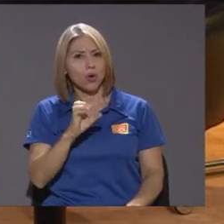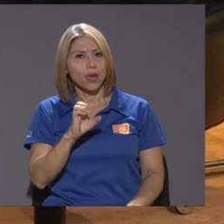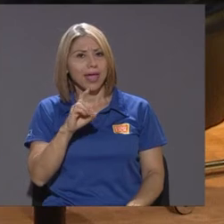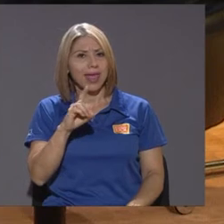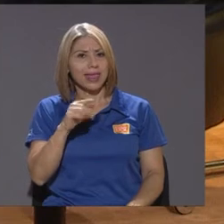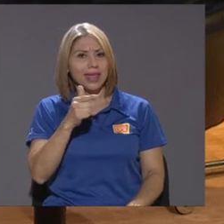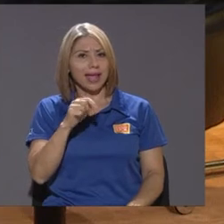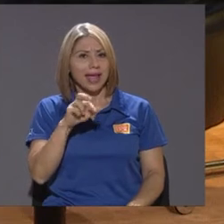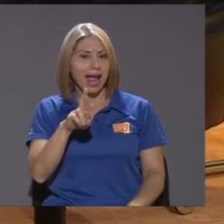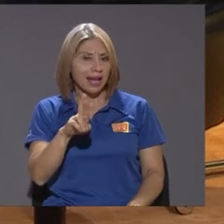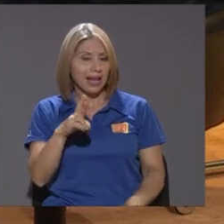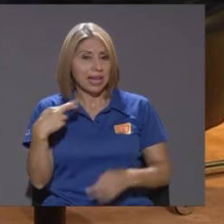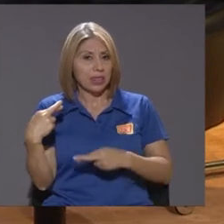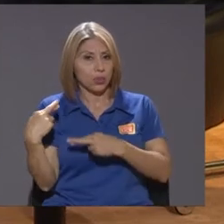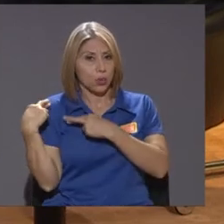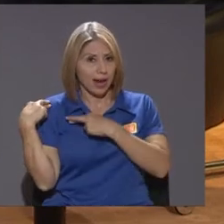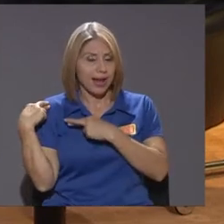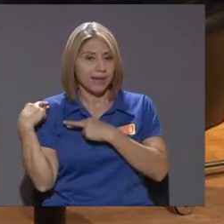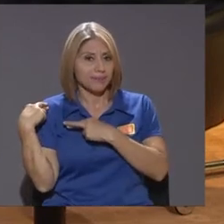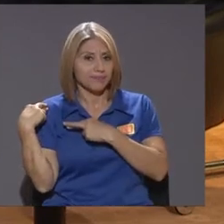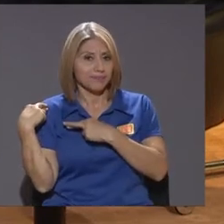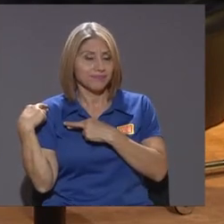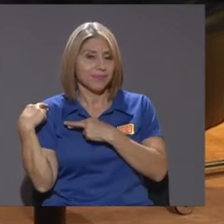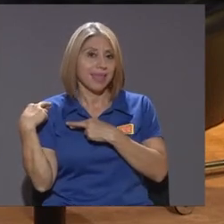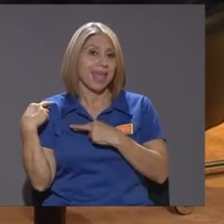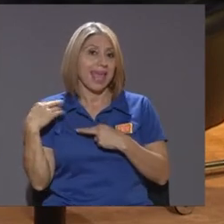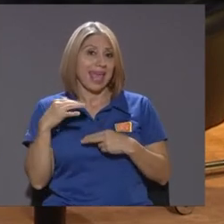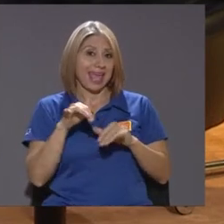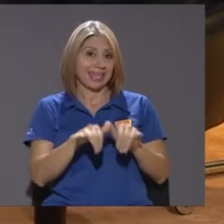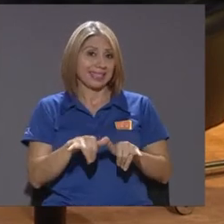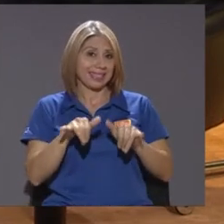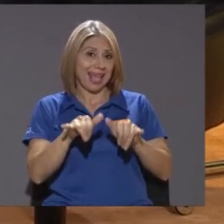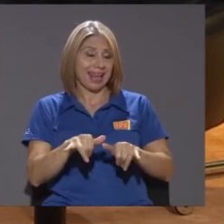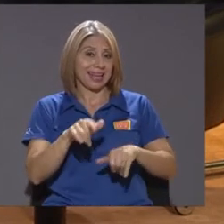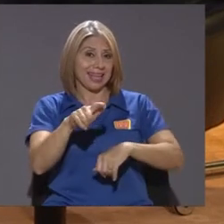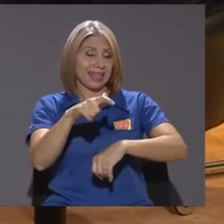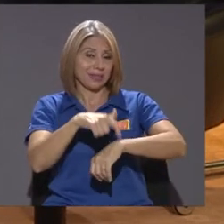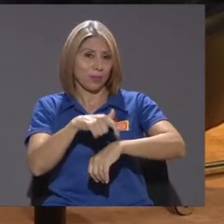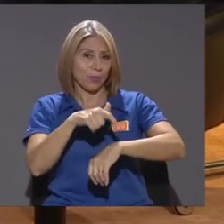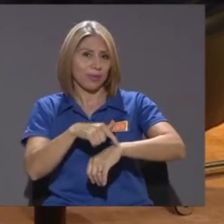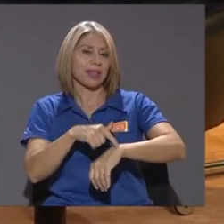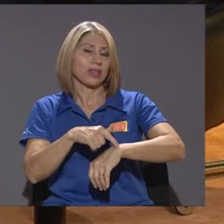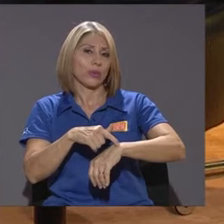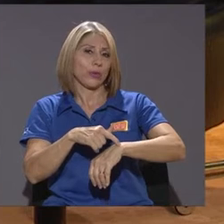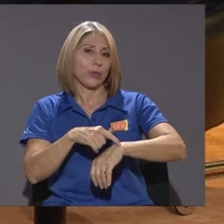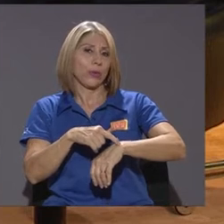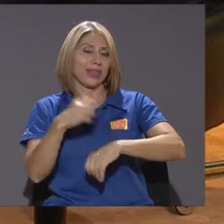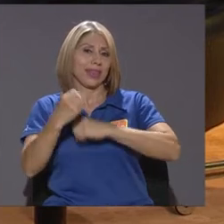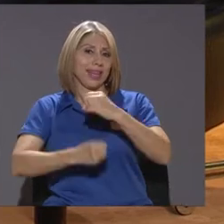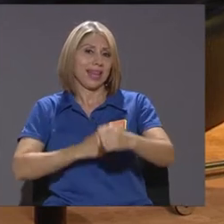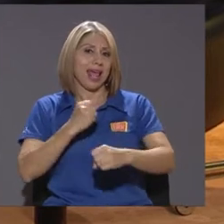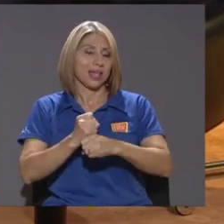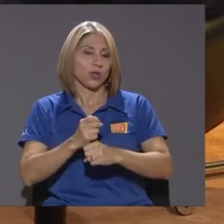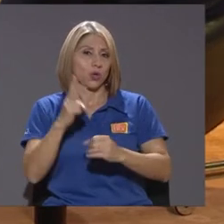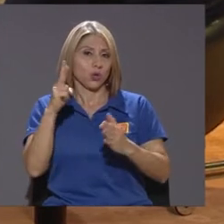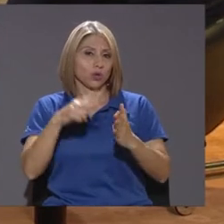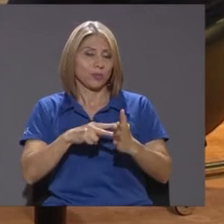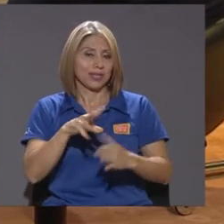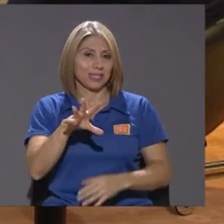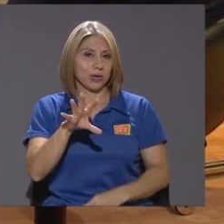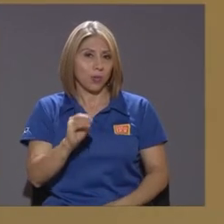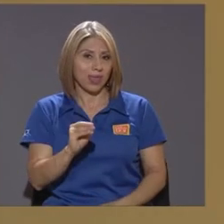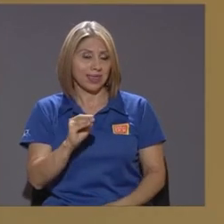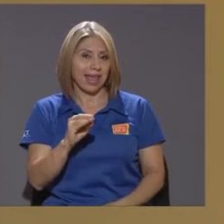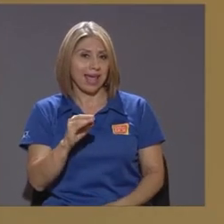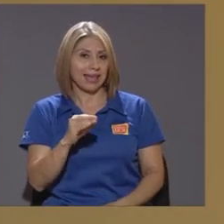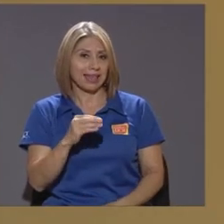tocará estar en ese momento del año 2050 que mencionó don